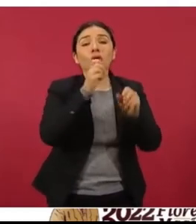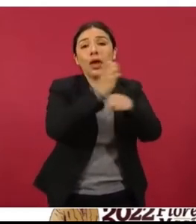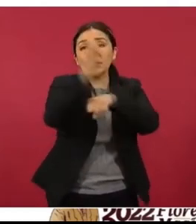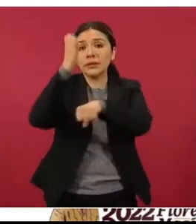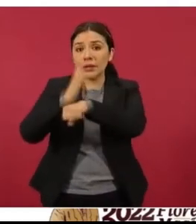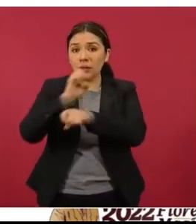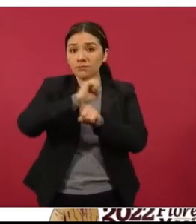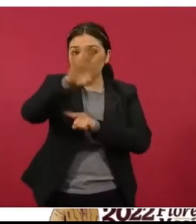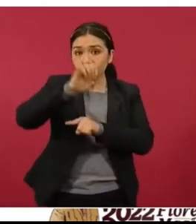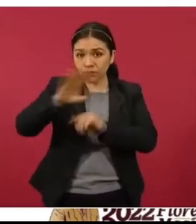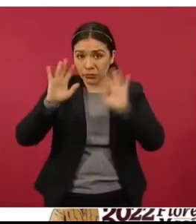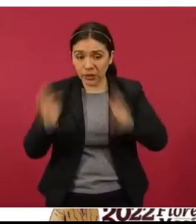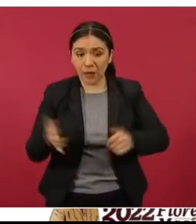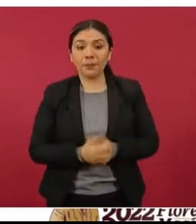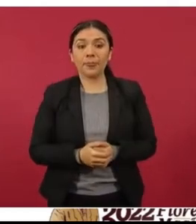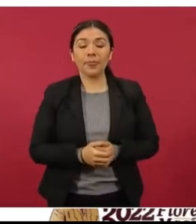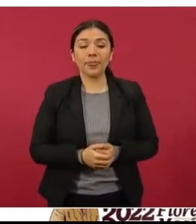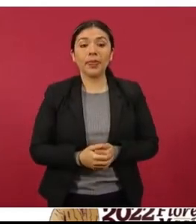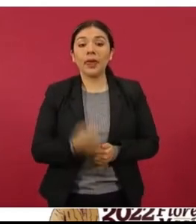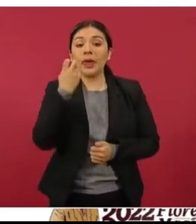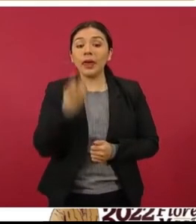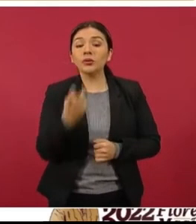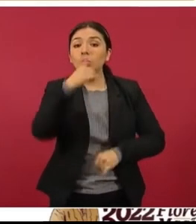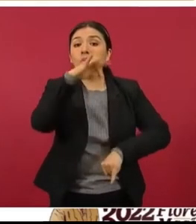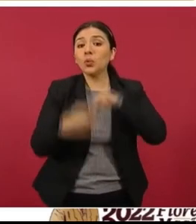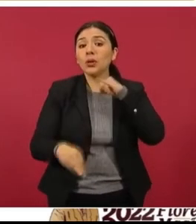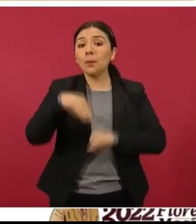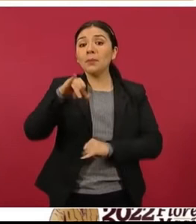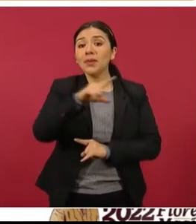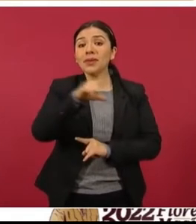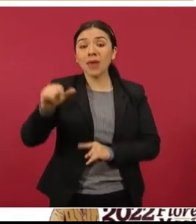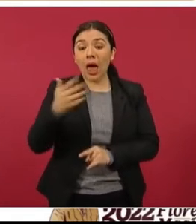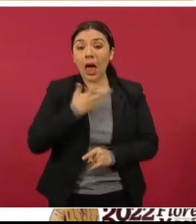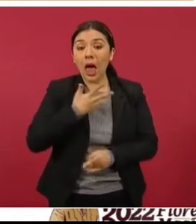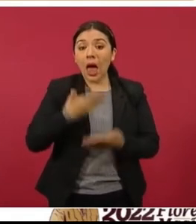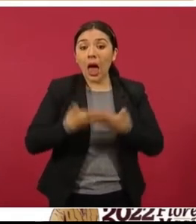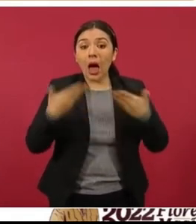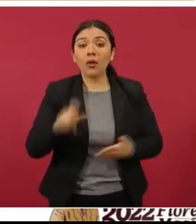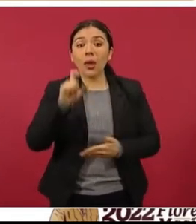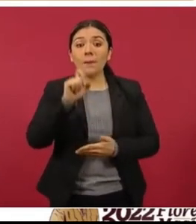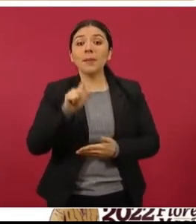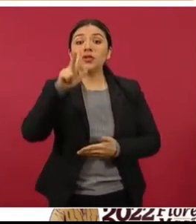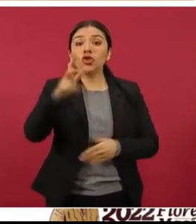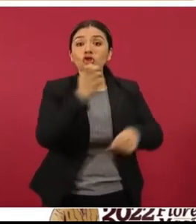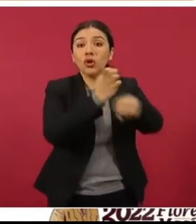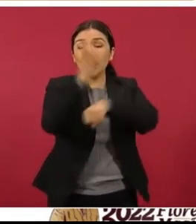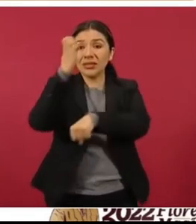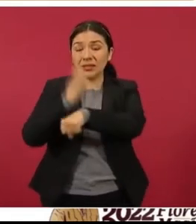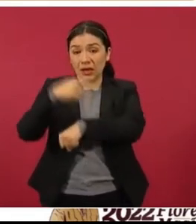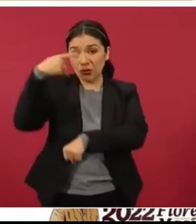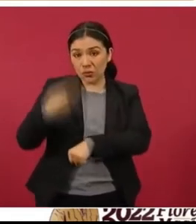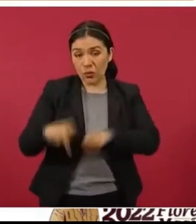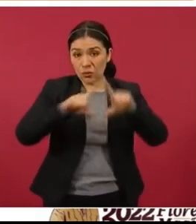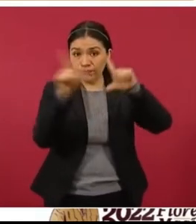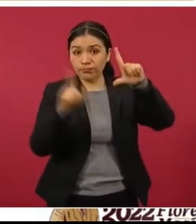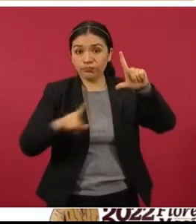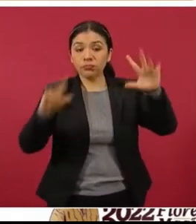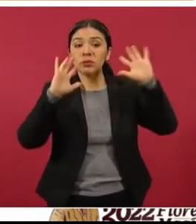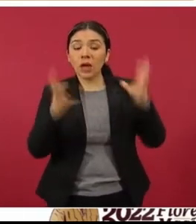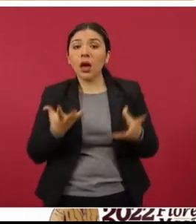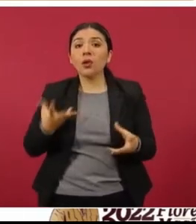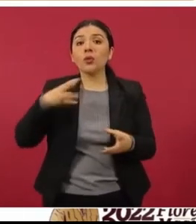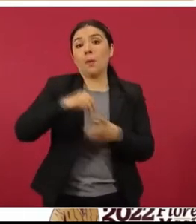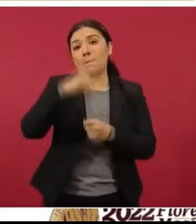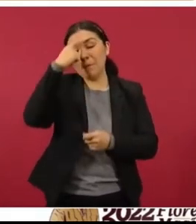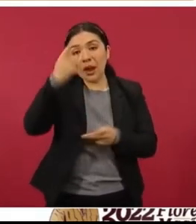siguiente, en relación a la última milla, actualmente 28 entidades federativas se han sumado al